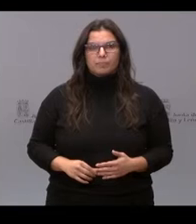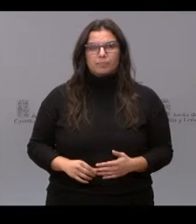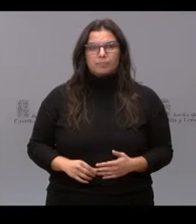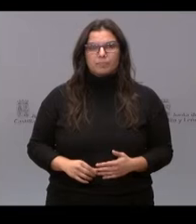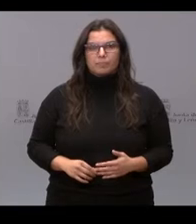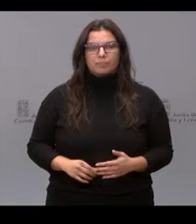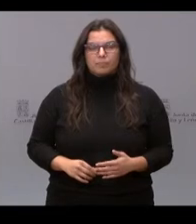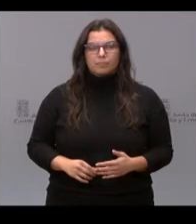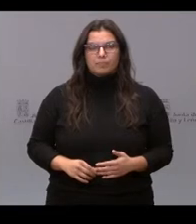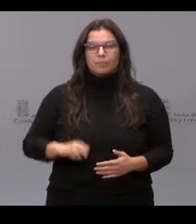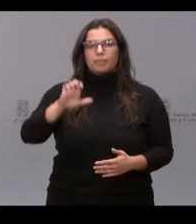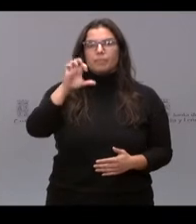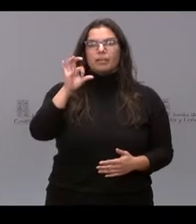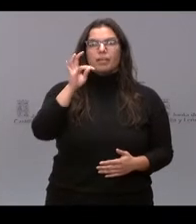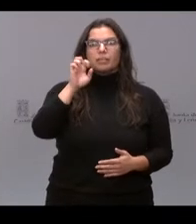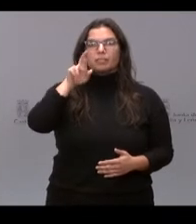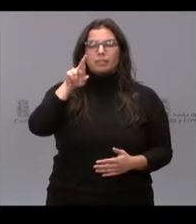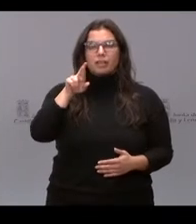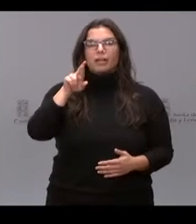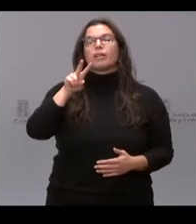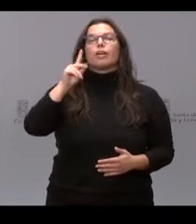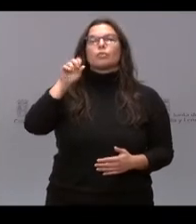Esther Dual Gabarri